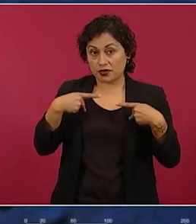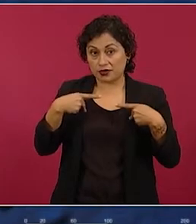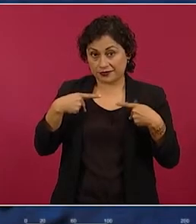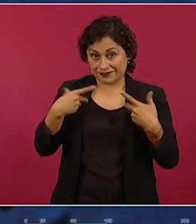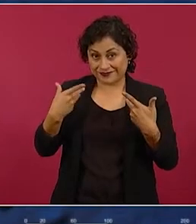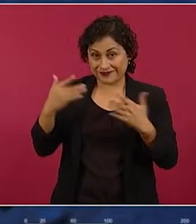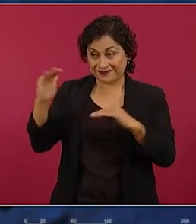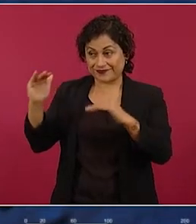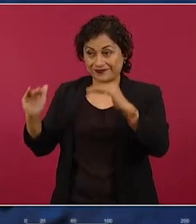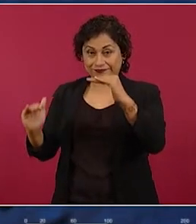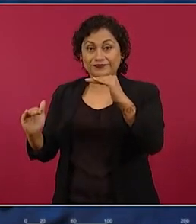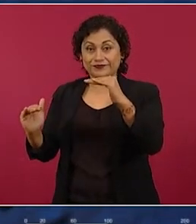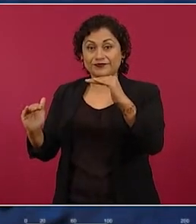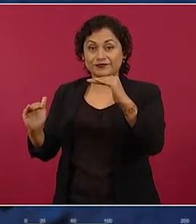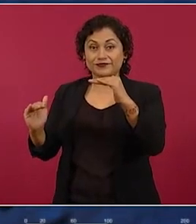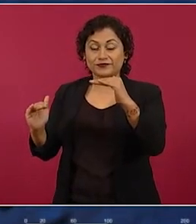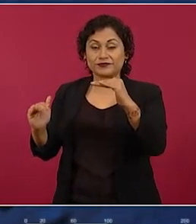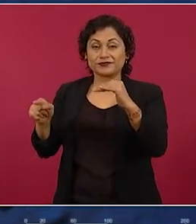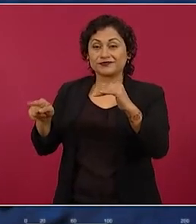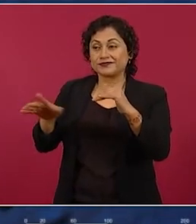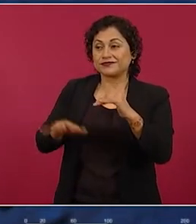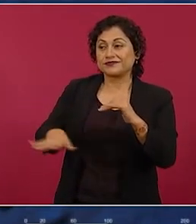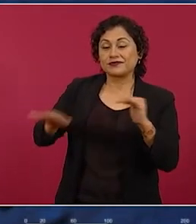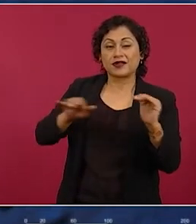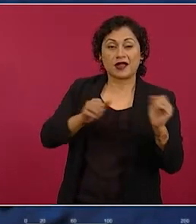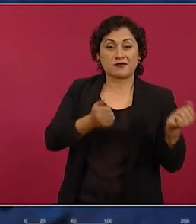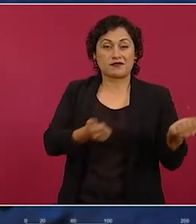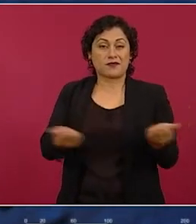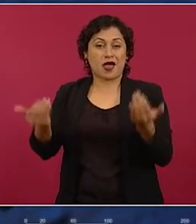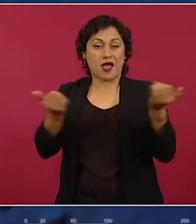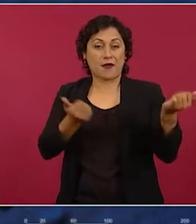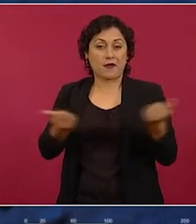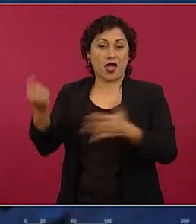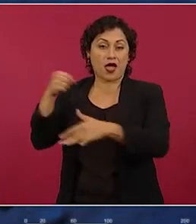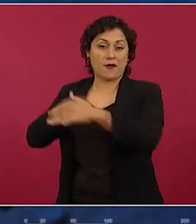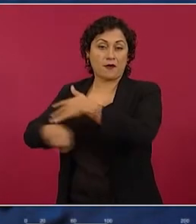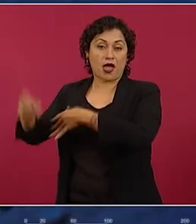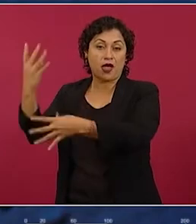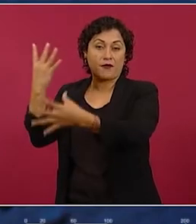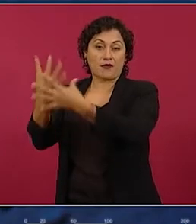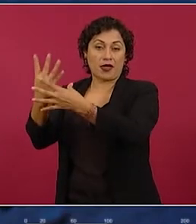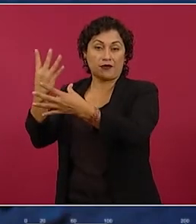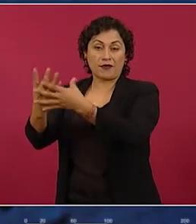Entonces, era la Siberia tropical.